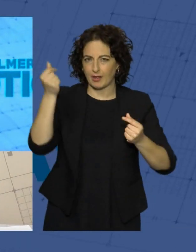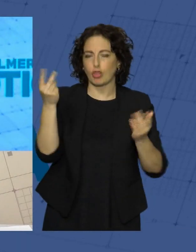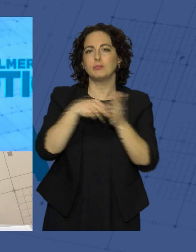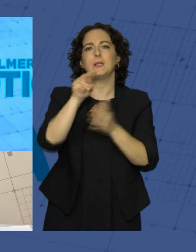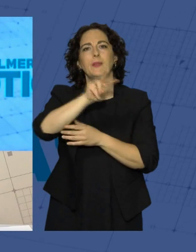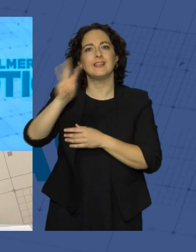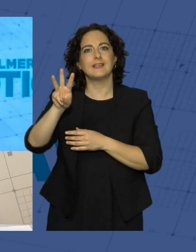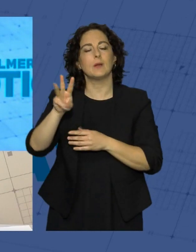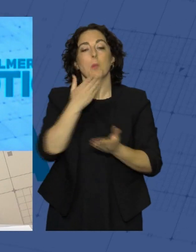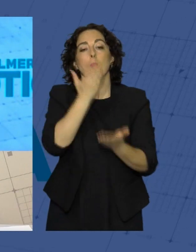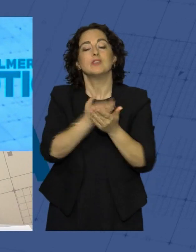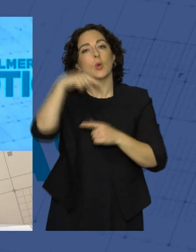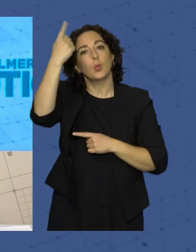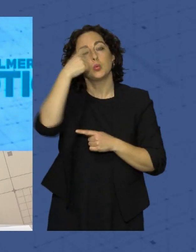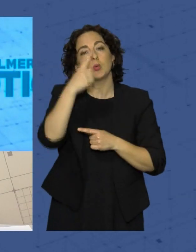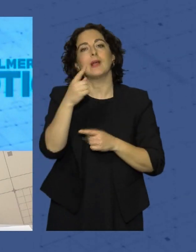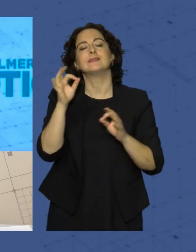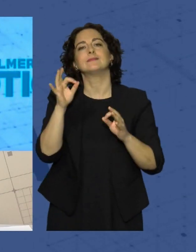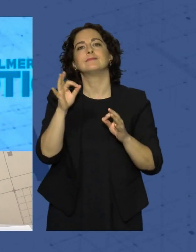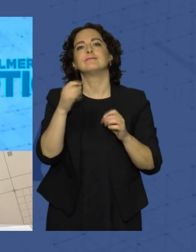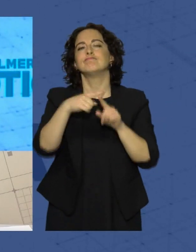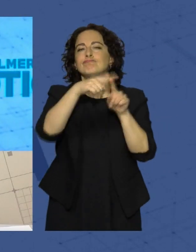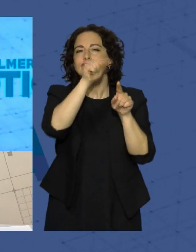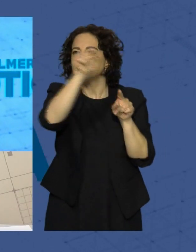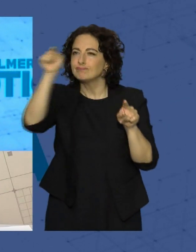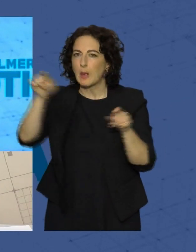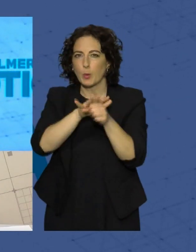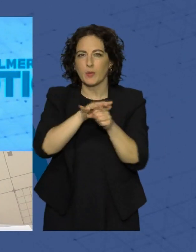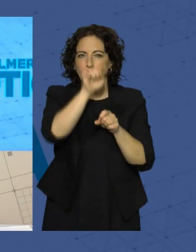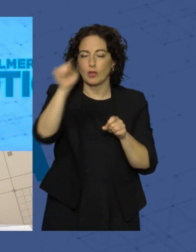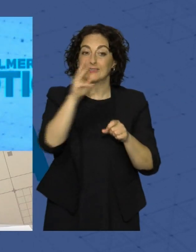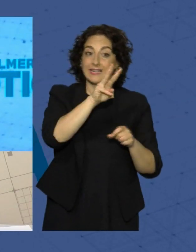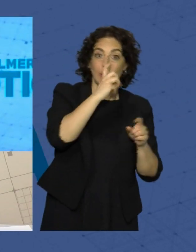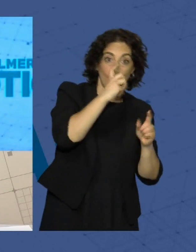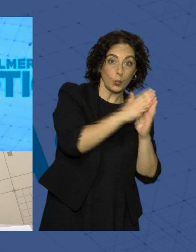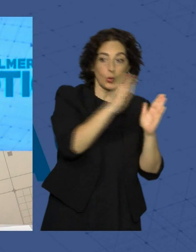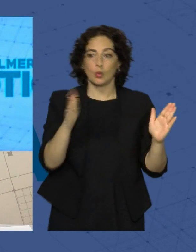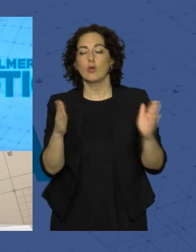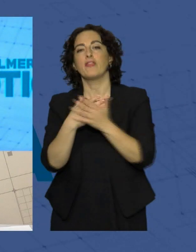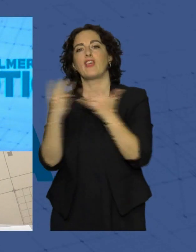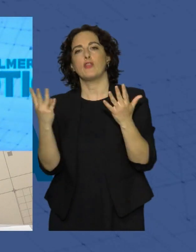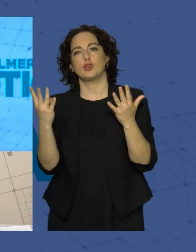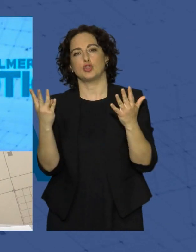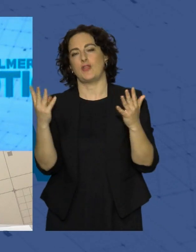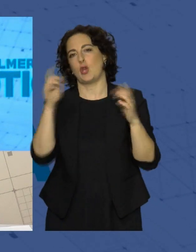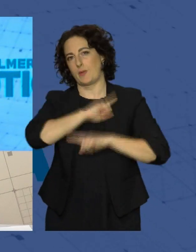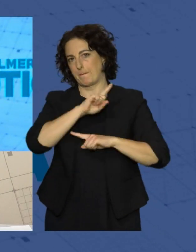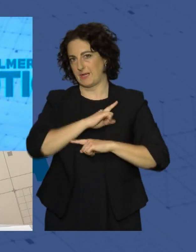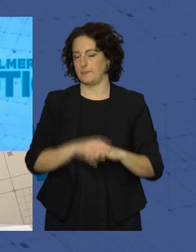propuestas culturales que llegarían a distintos rincones de la provincia desde el 3 de junio hasta el 18 de noviembre.